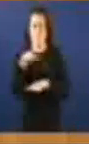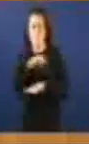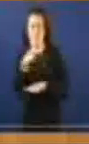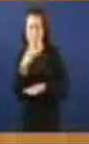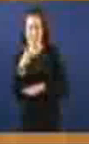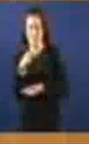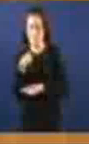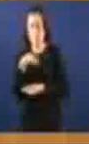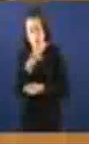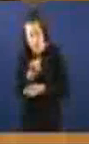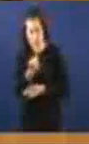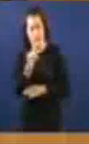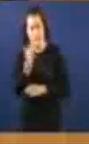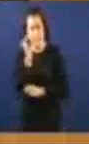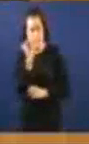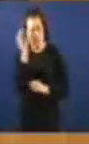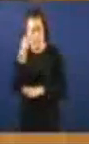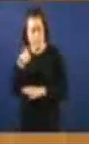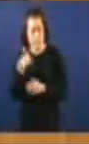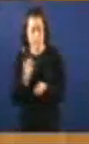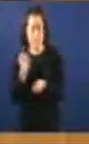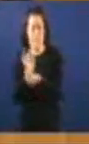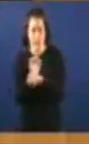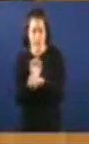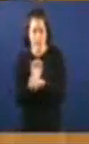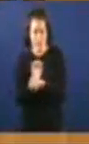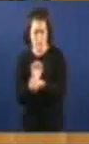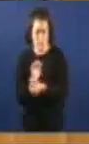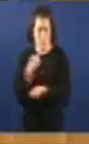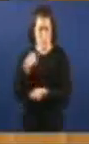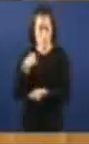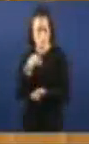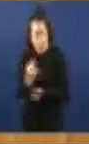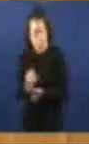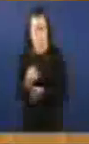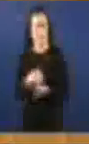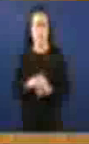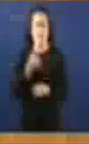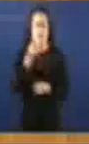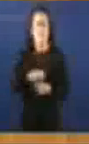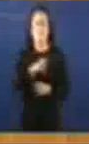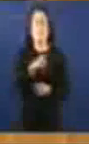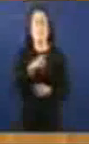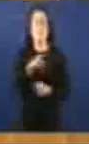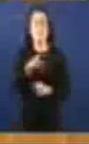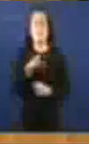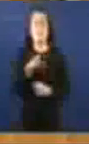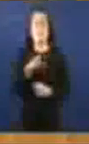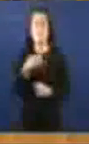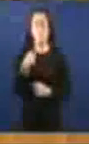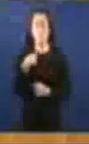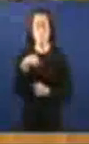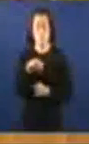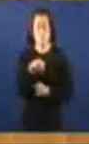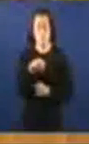Ainda que houve iniciativas xa penais que están aí E incluso, pois, está promovido Nada menos